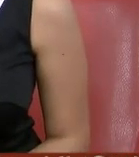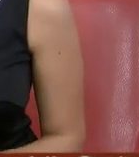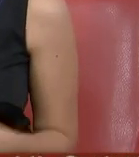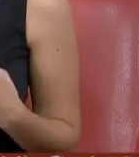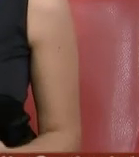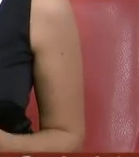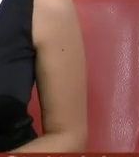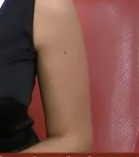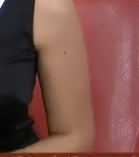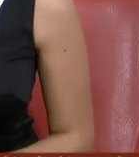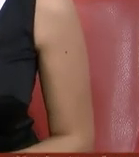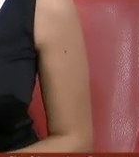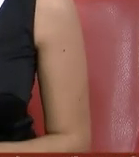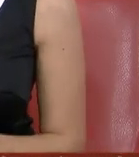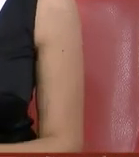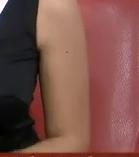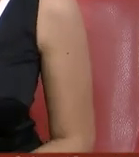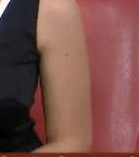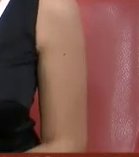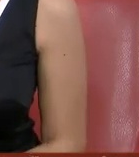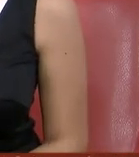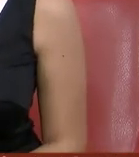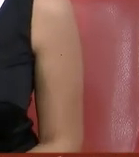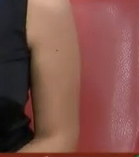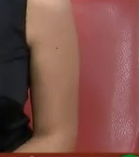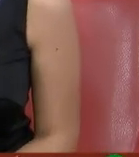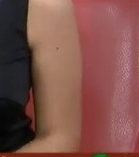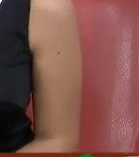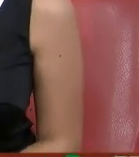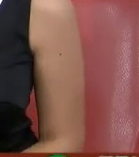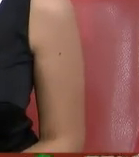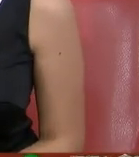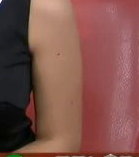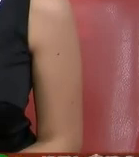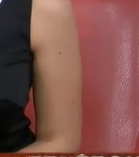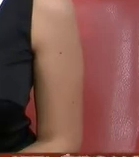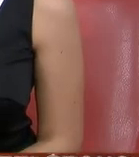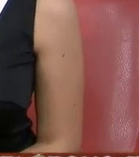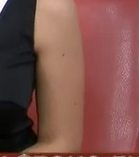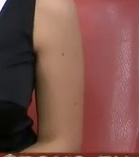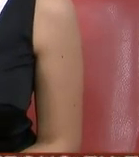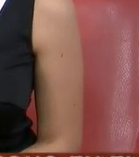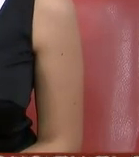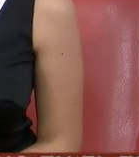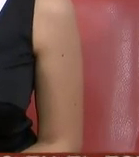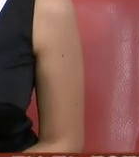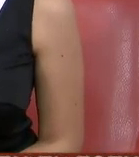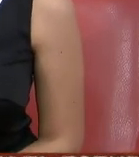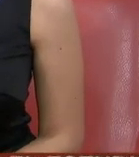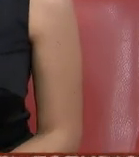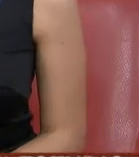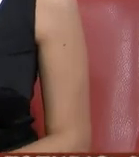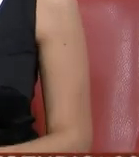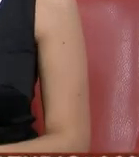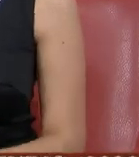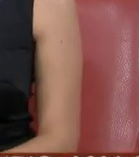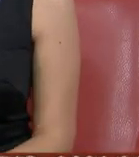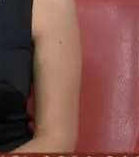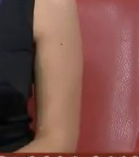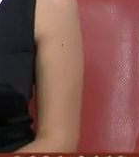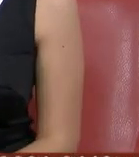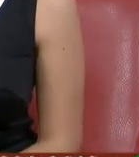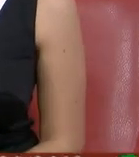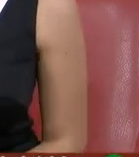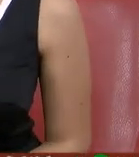el mundo real con el mundo virtual y seguiremos de cerca lo que pasa con la privacidad de la información en las redes y bueno ahora